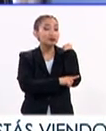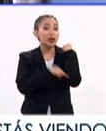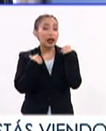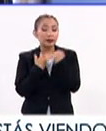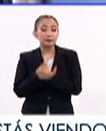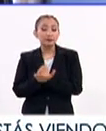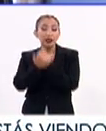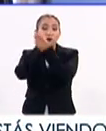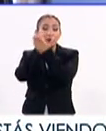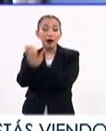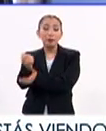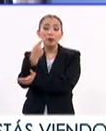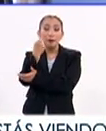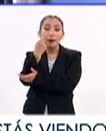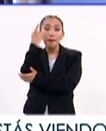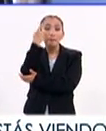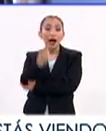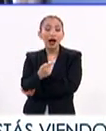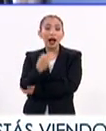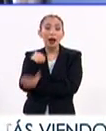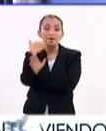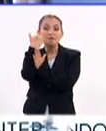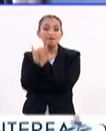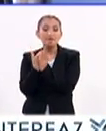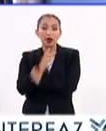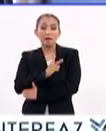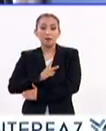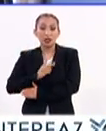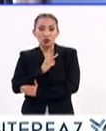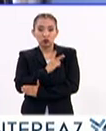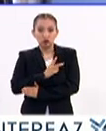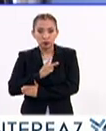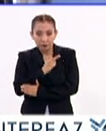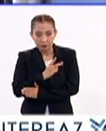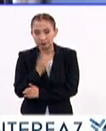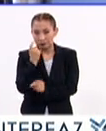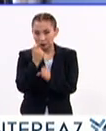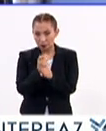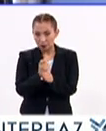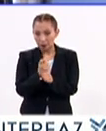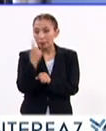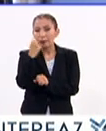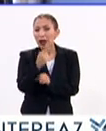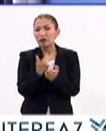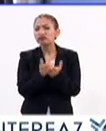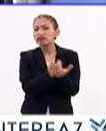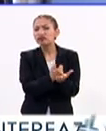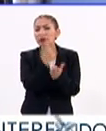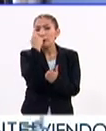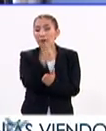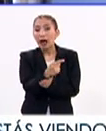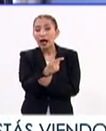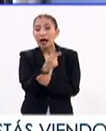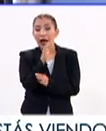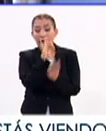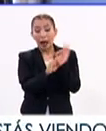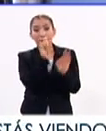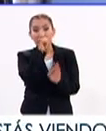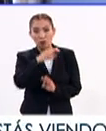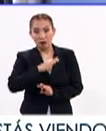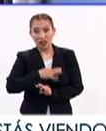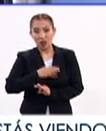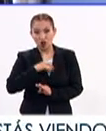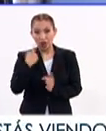terapia antirretroviral. Esto es primero para tratar la propia